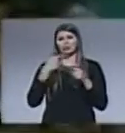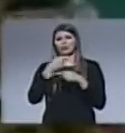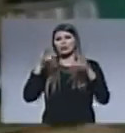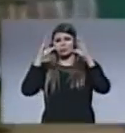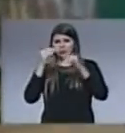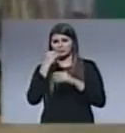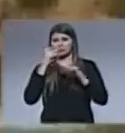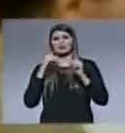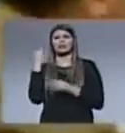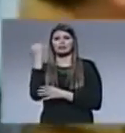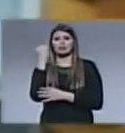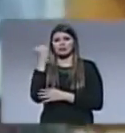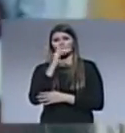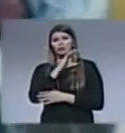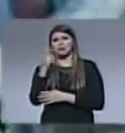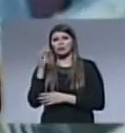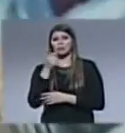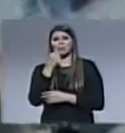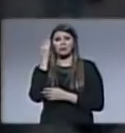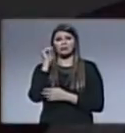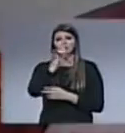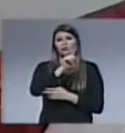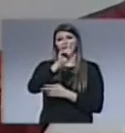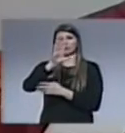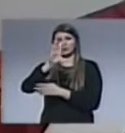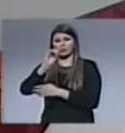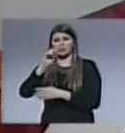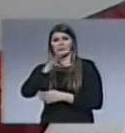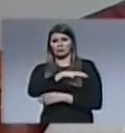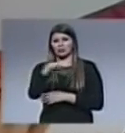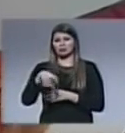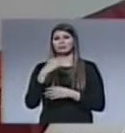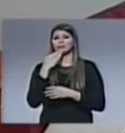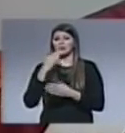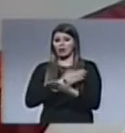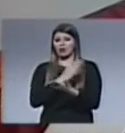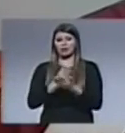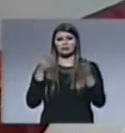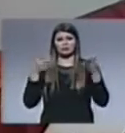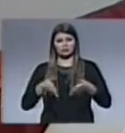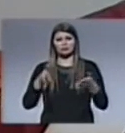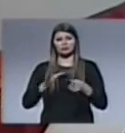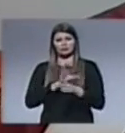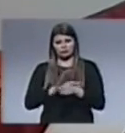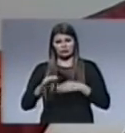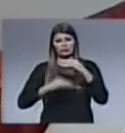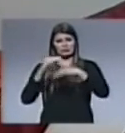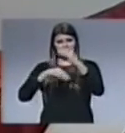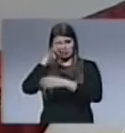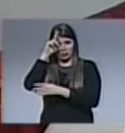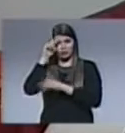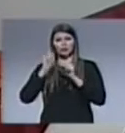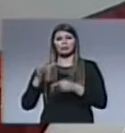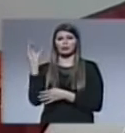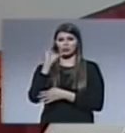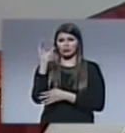Y internacional, como digo, porque estamos en 150 países. Ahora se está haciendo avances en Perú, también en